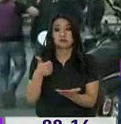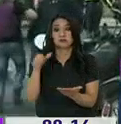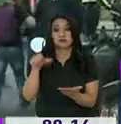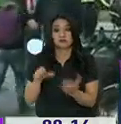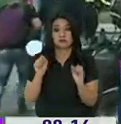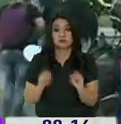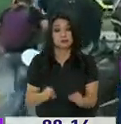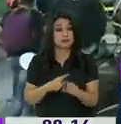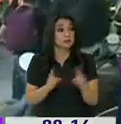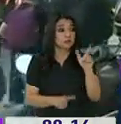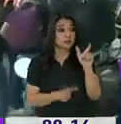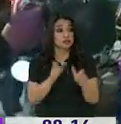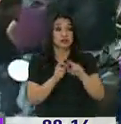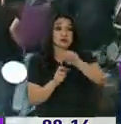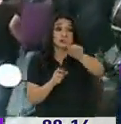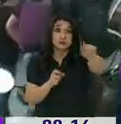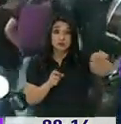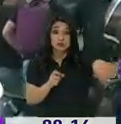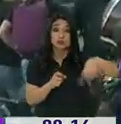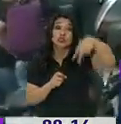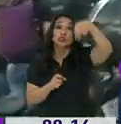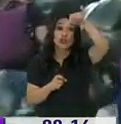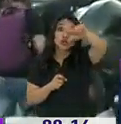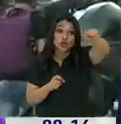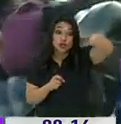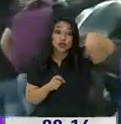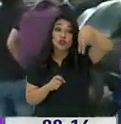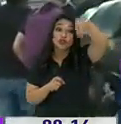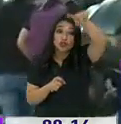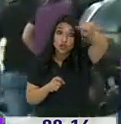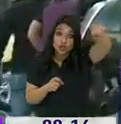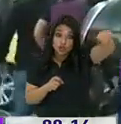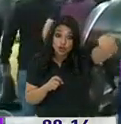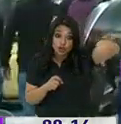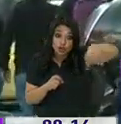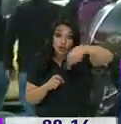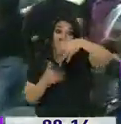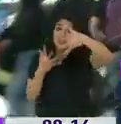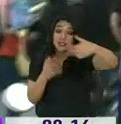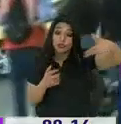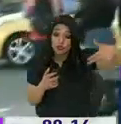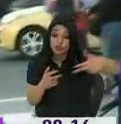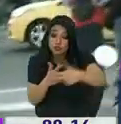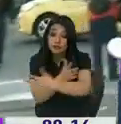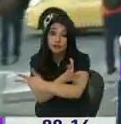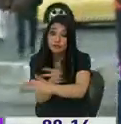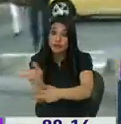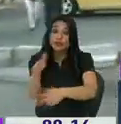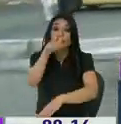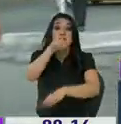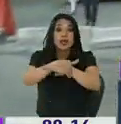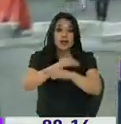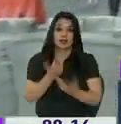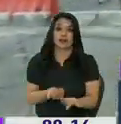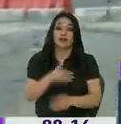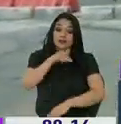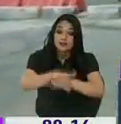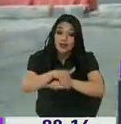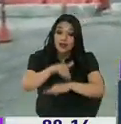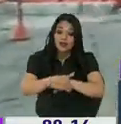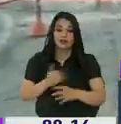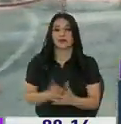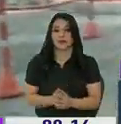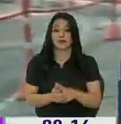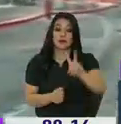Sin embargo, la gente que viene del norte de la ciudad y quiere tomar el contraflujo en horas de la tarde, me imagino que pasa eso, ¿no?